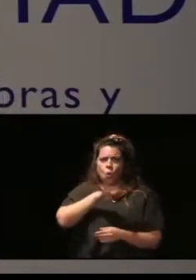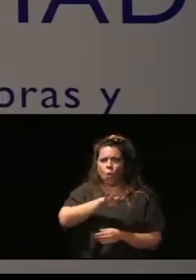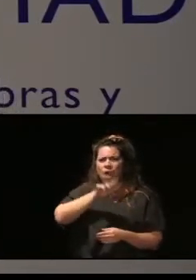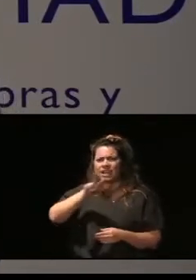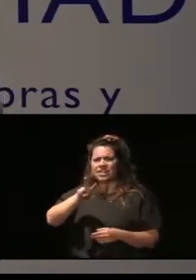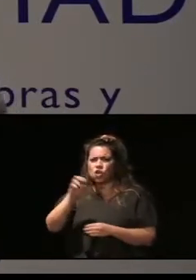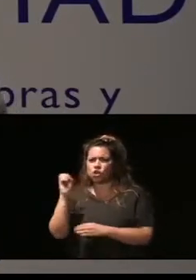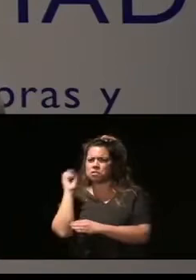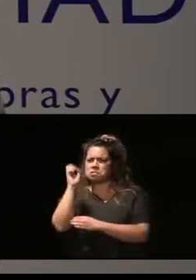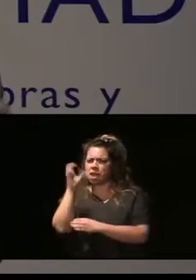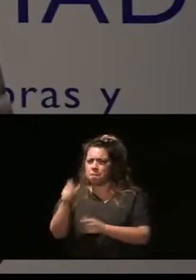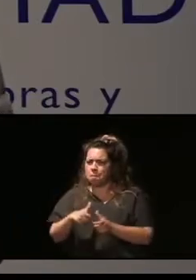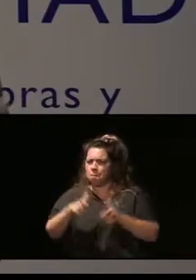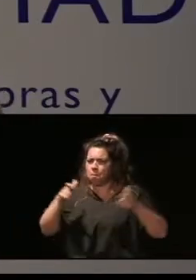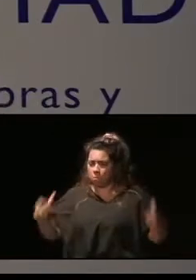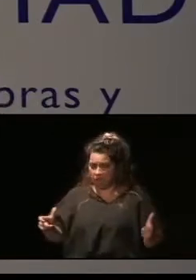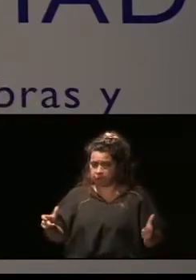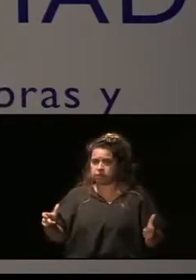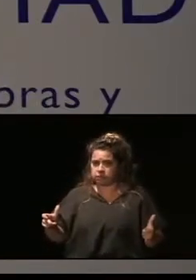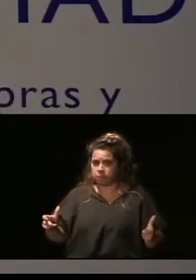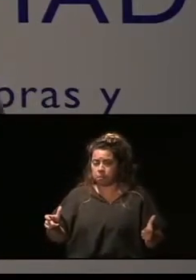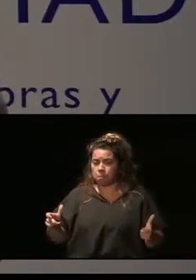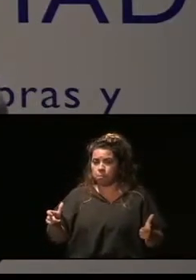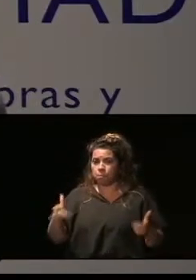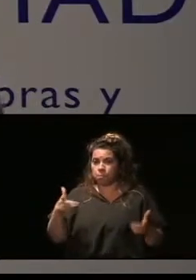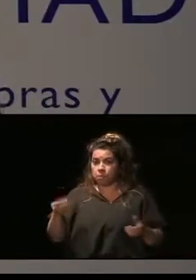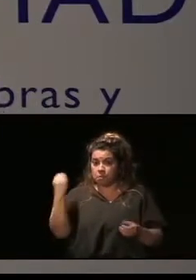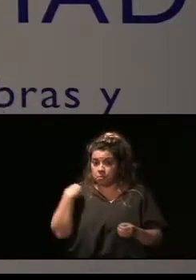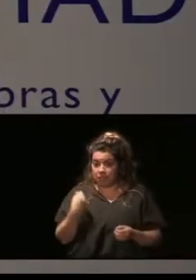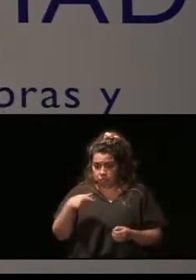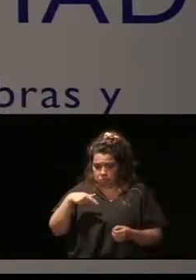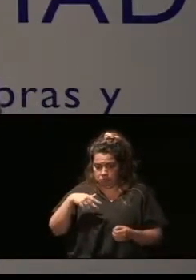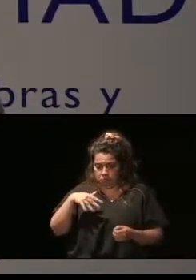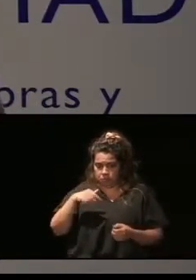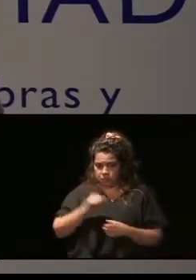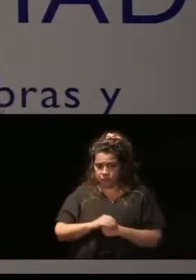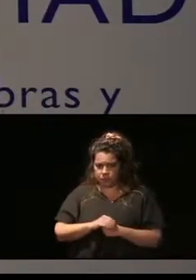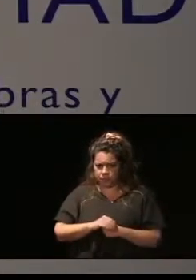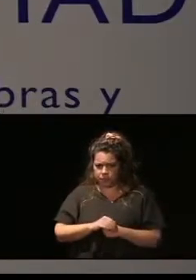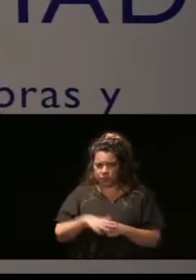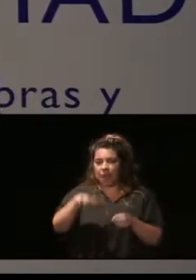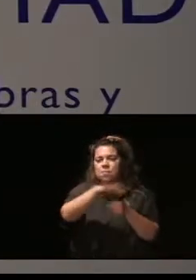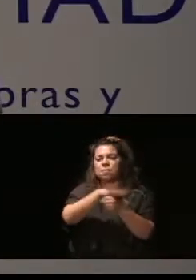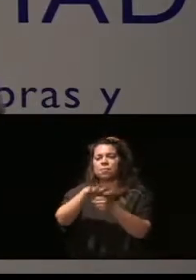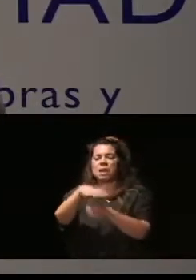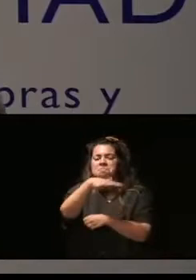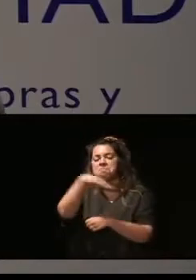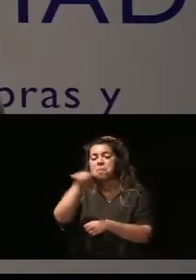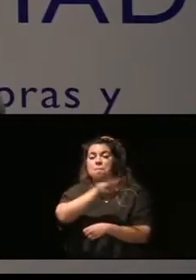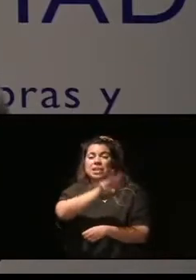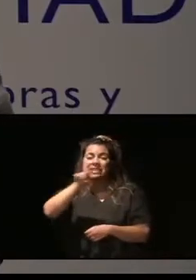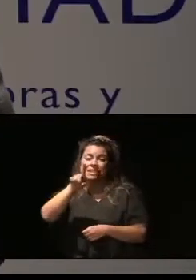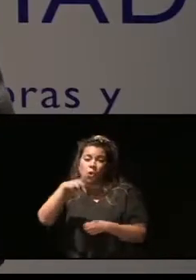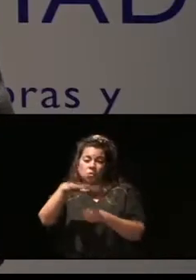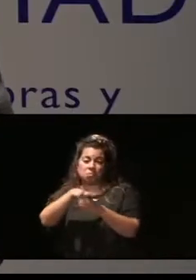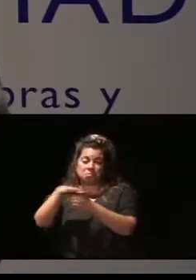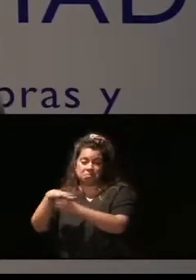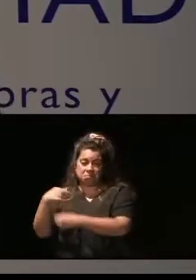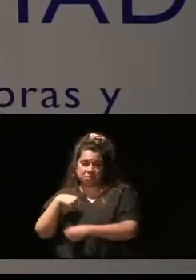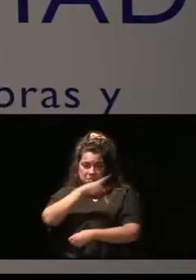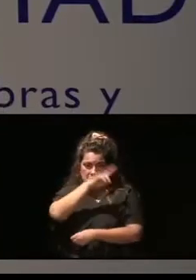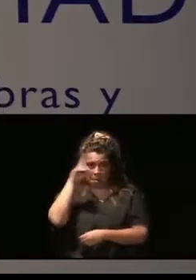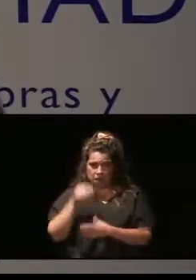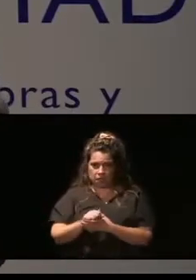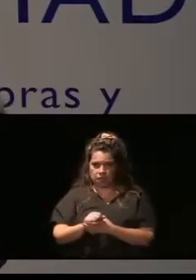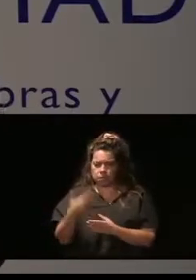realizado 42, y se han desarrollado en los 21 distritos. Aparte de los contenidos a los que me he